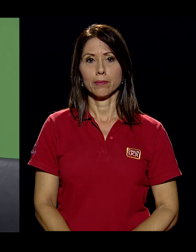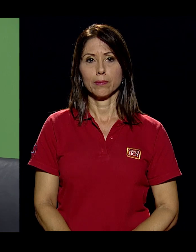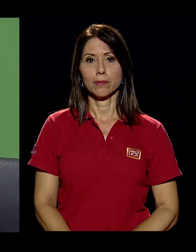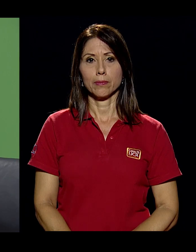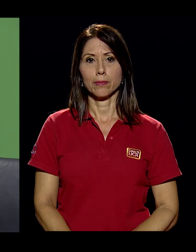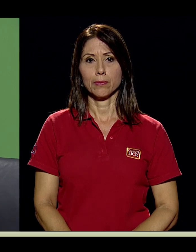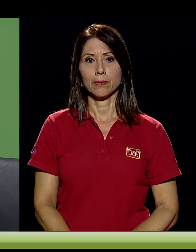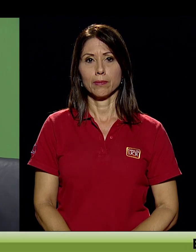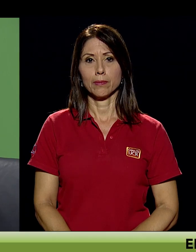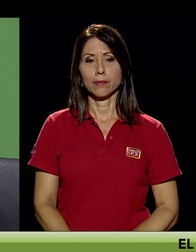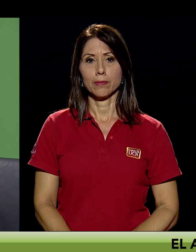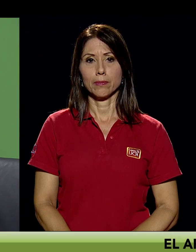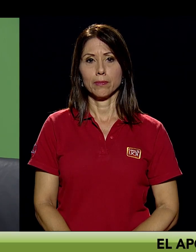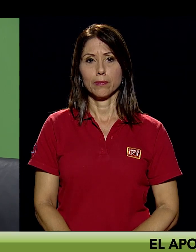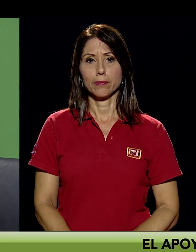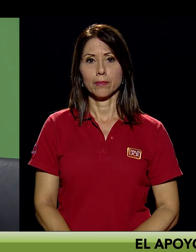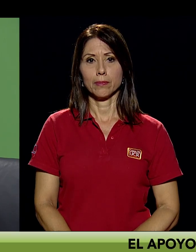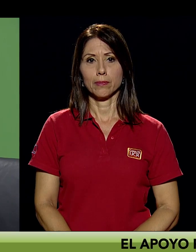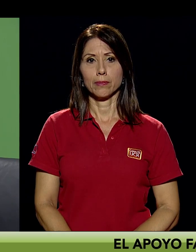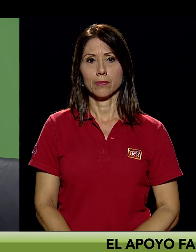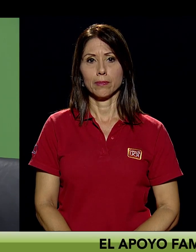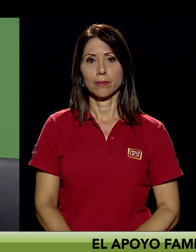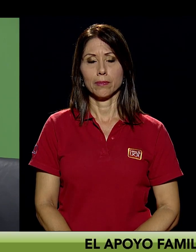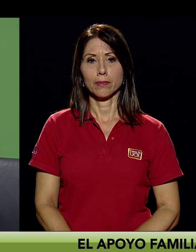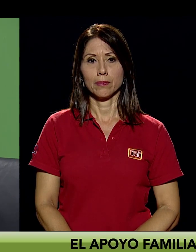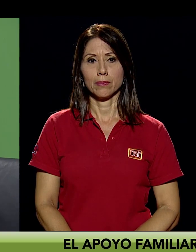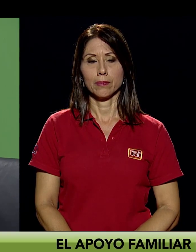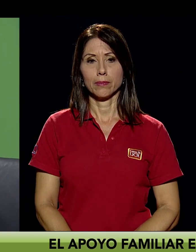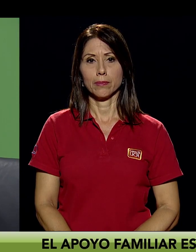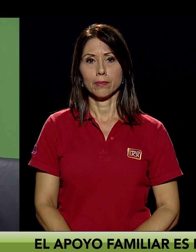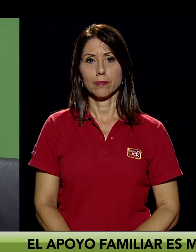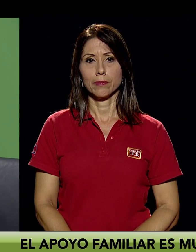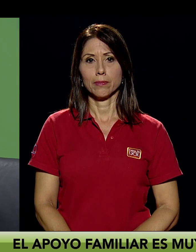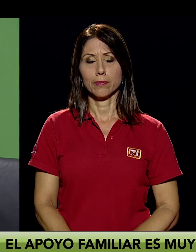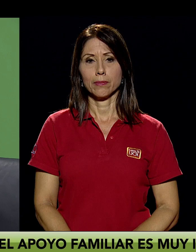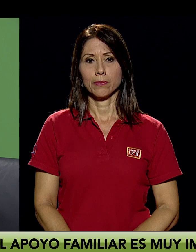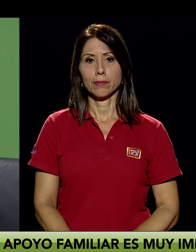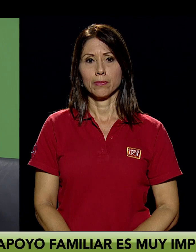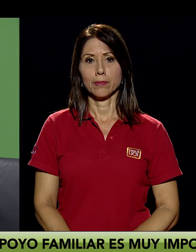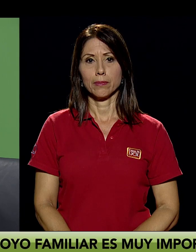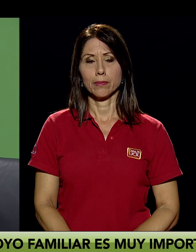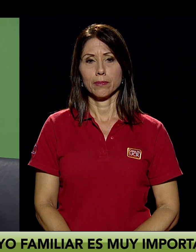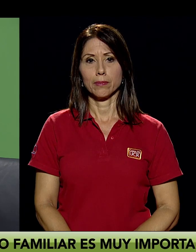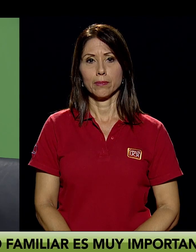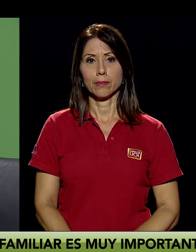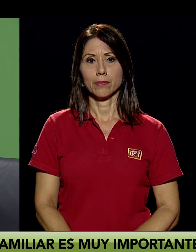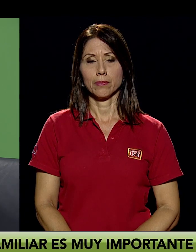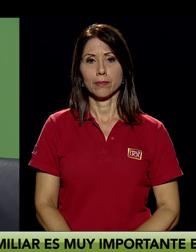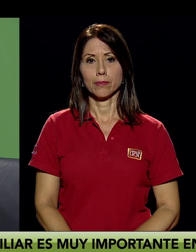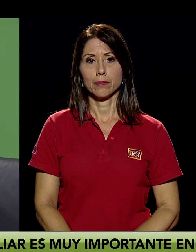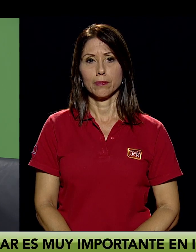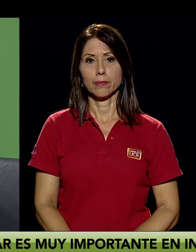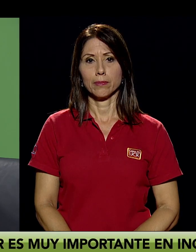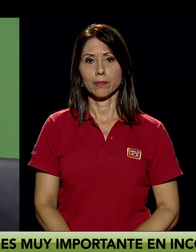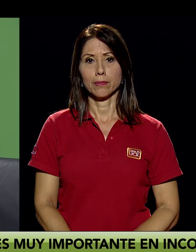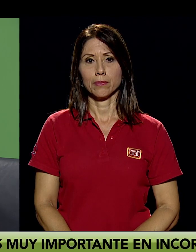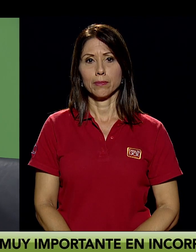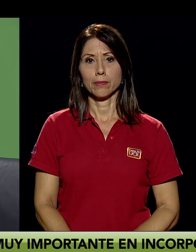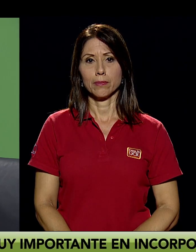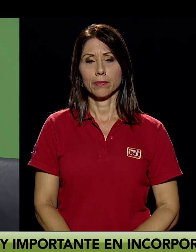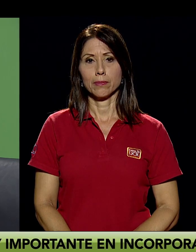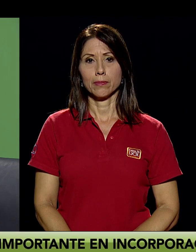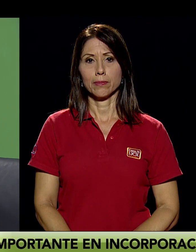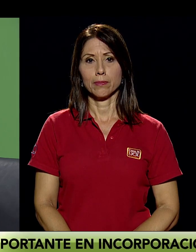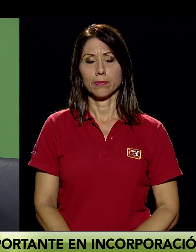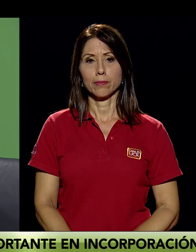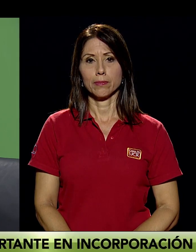a ellos es que he sido una persona exitosa. Es el mismo caso de mi esposa. Pero hay algunos padres que no atienden a las